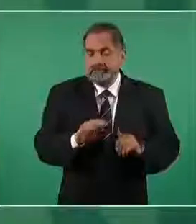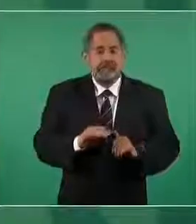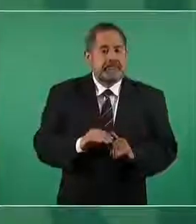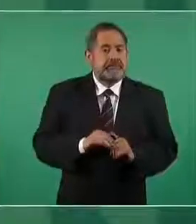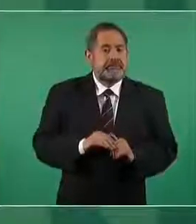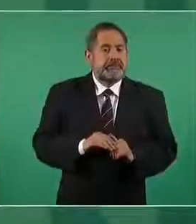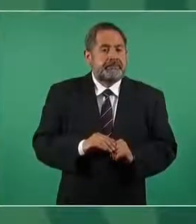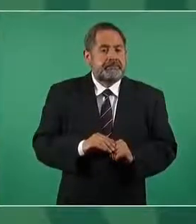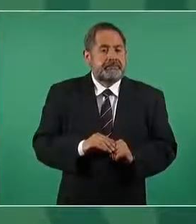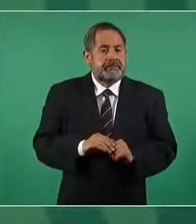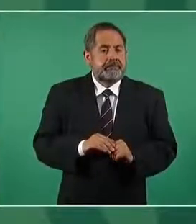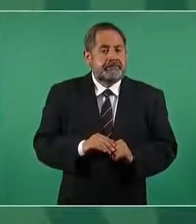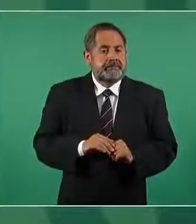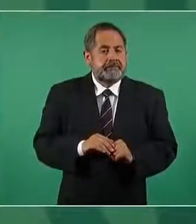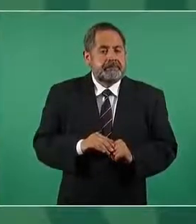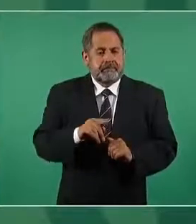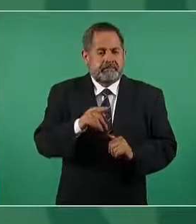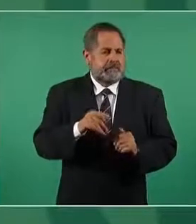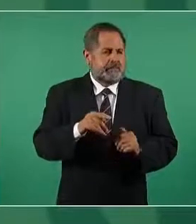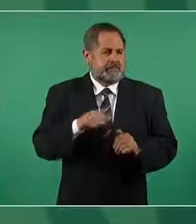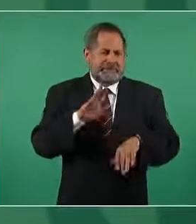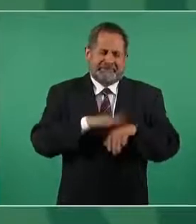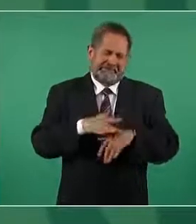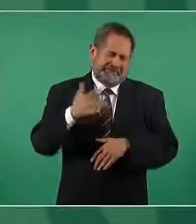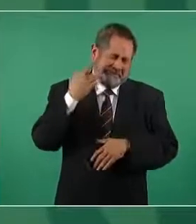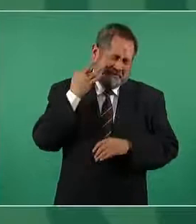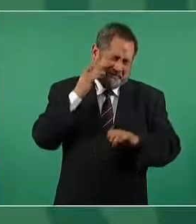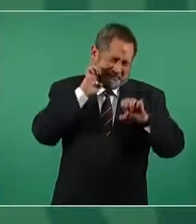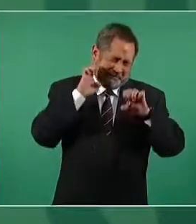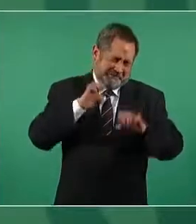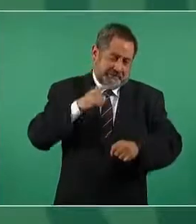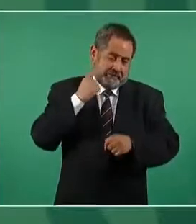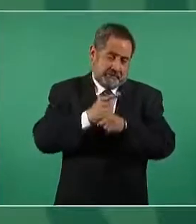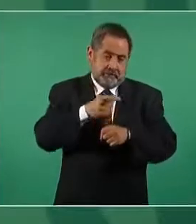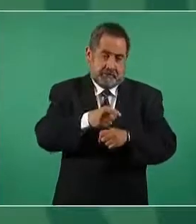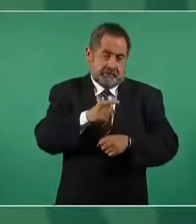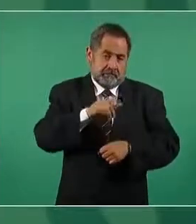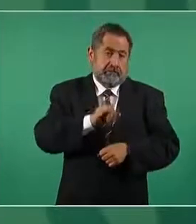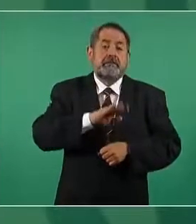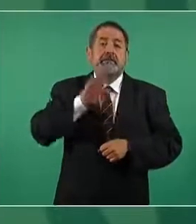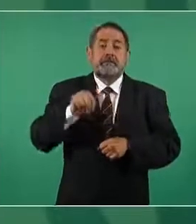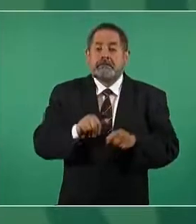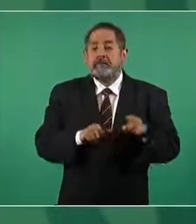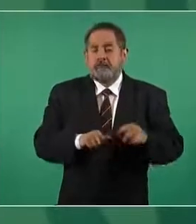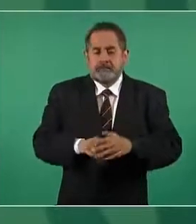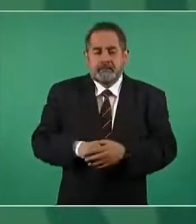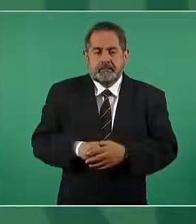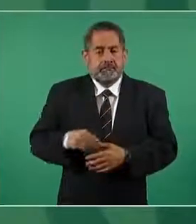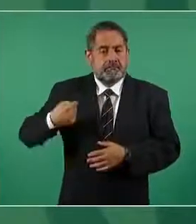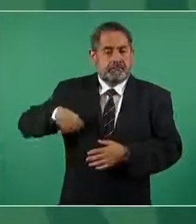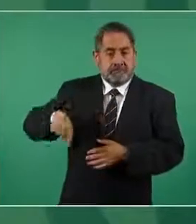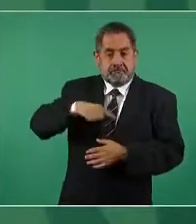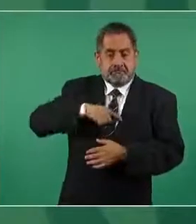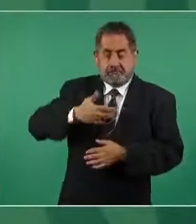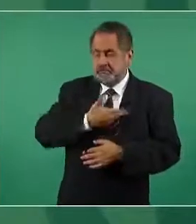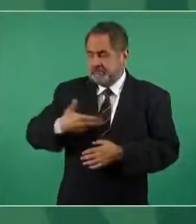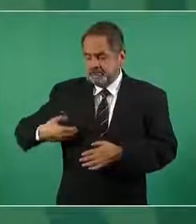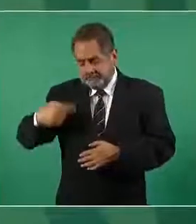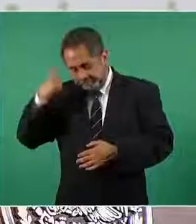de gran lujo y tomamos la decisión